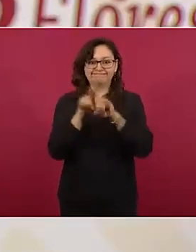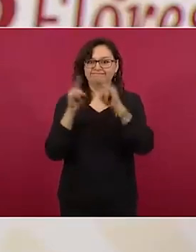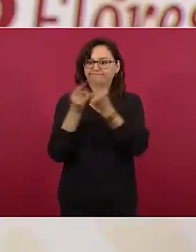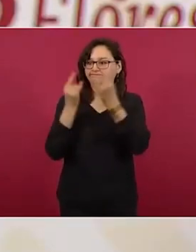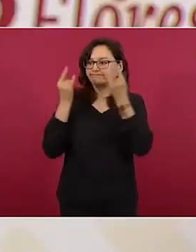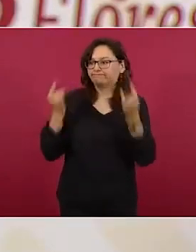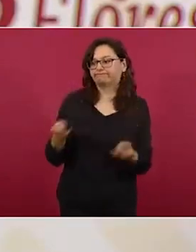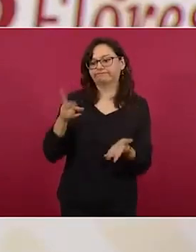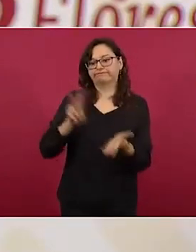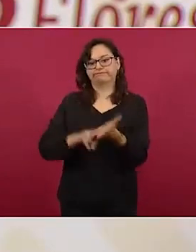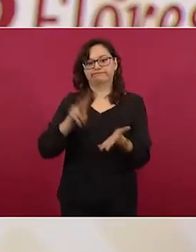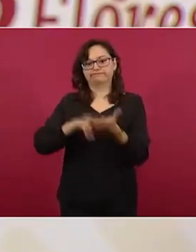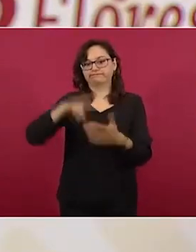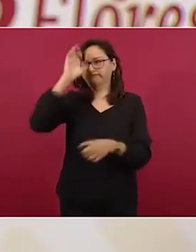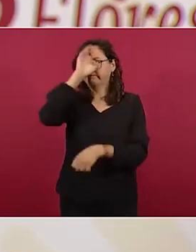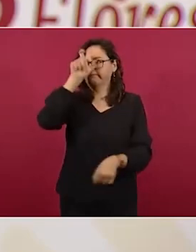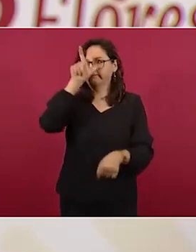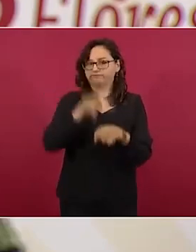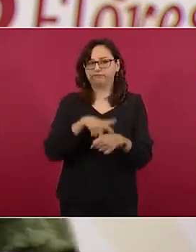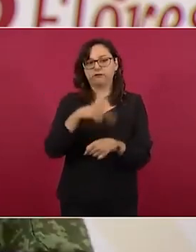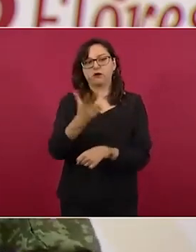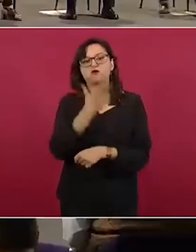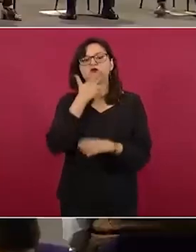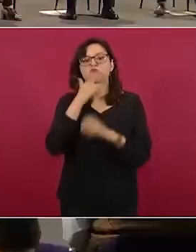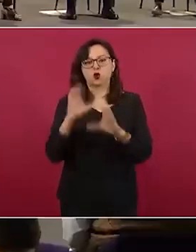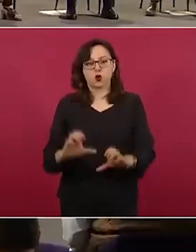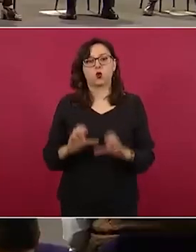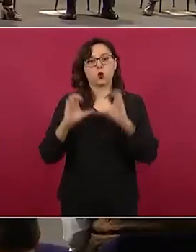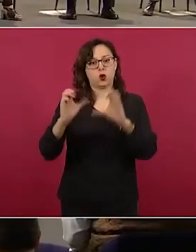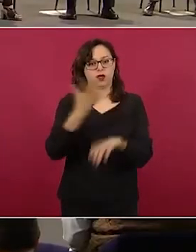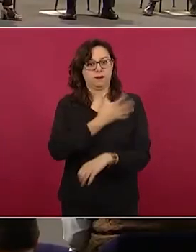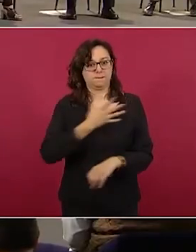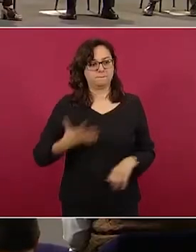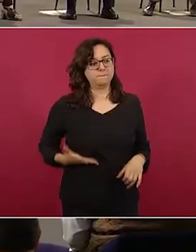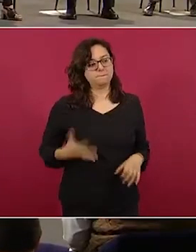histórico y cultural de nuestra nación. Es cuanto, señor presidente.